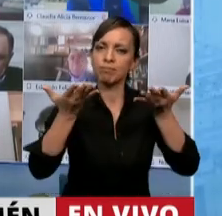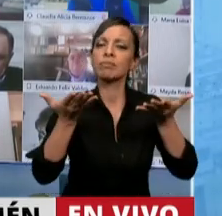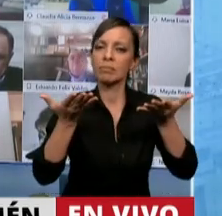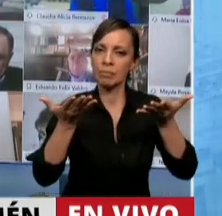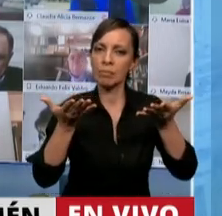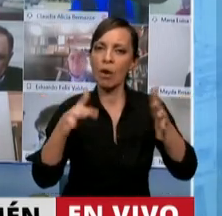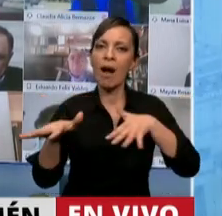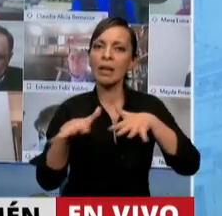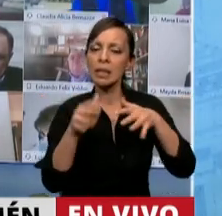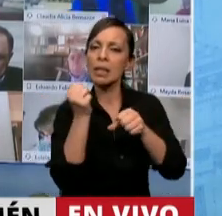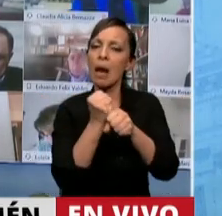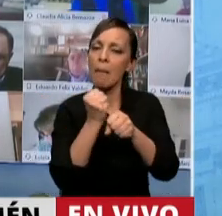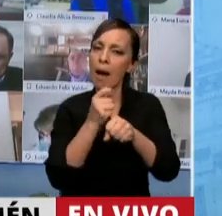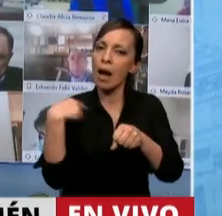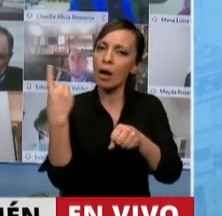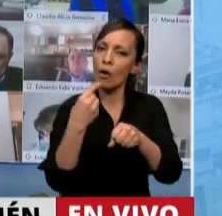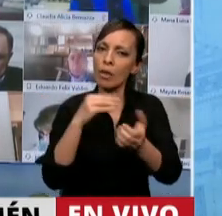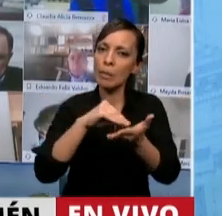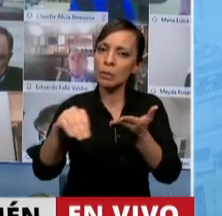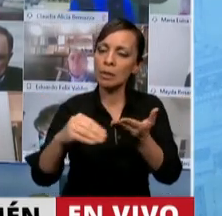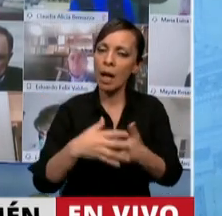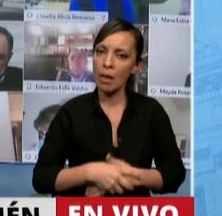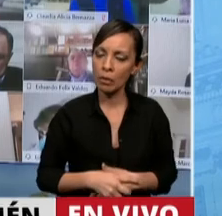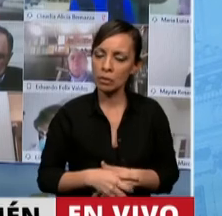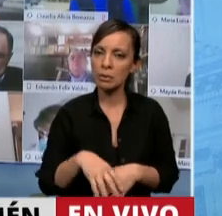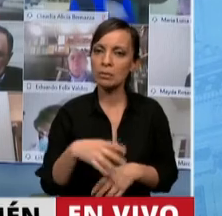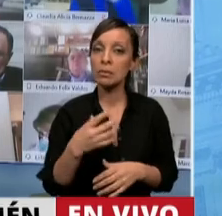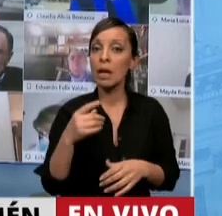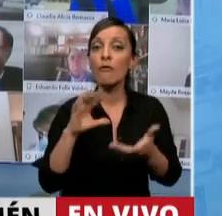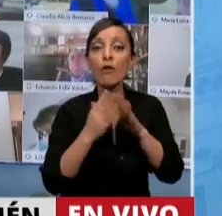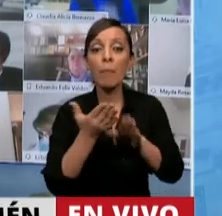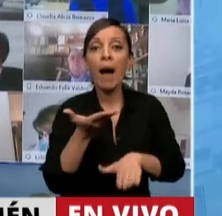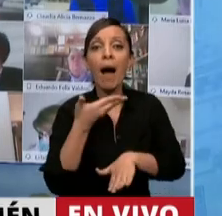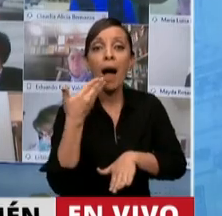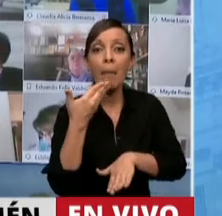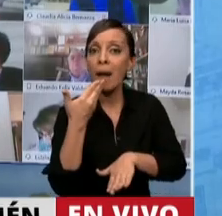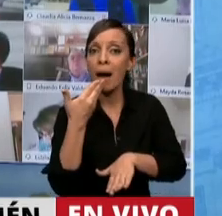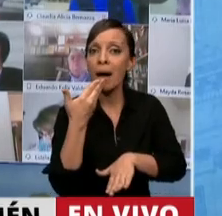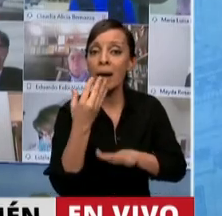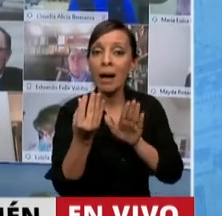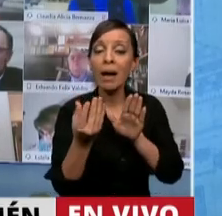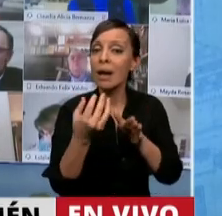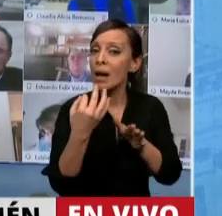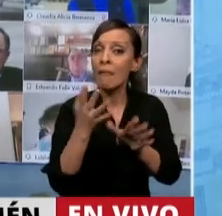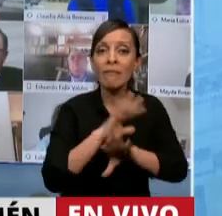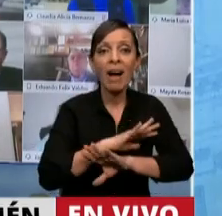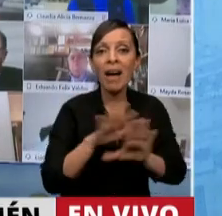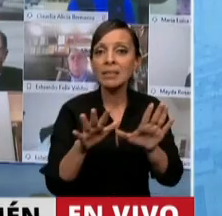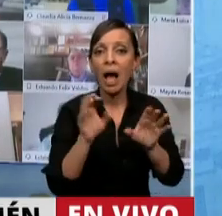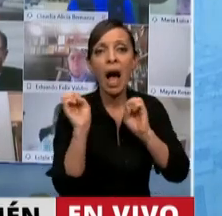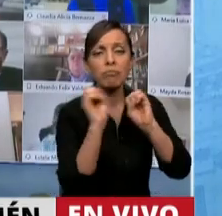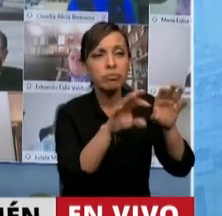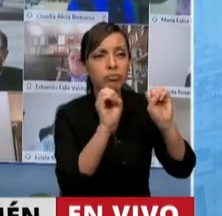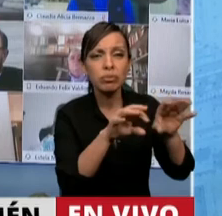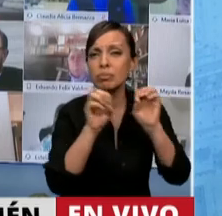Debemos prestigiar a esta Cámara. En nuestros discursos no debemos mejorar los agravios.